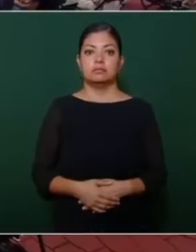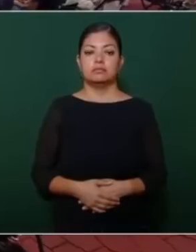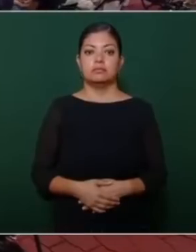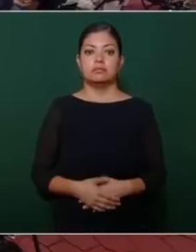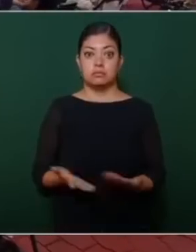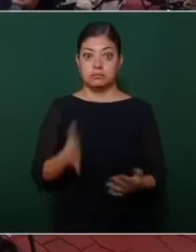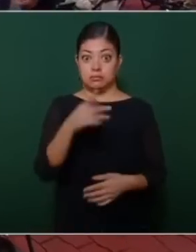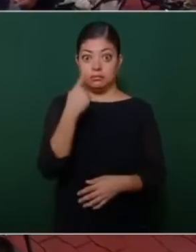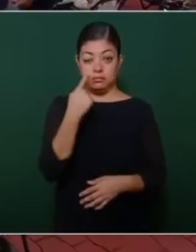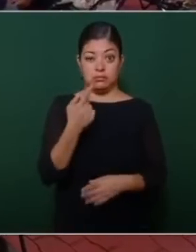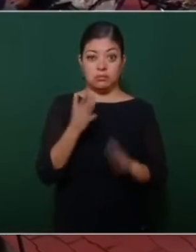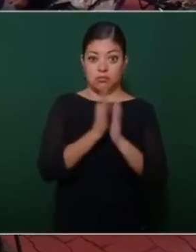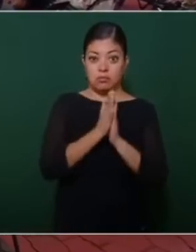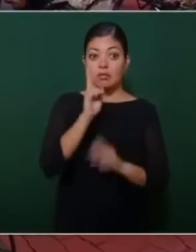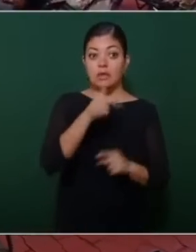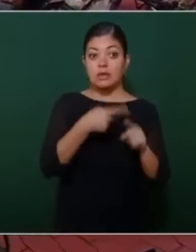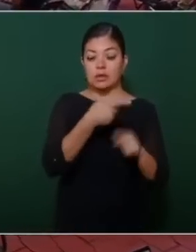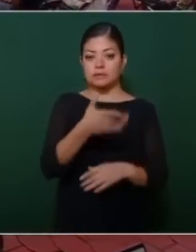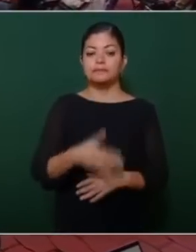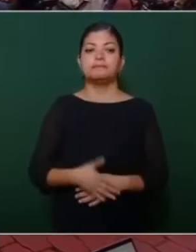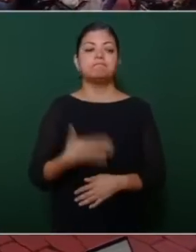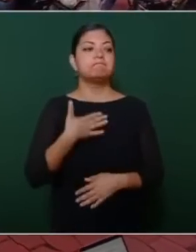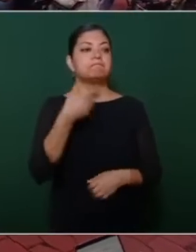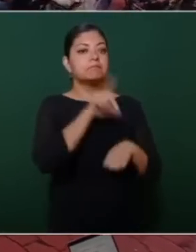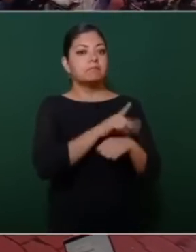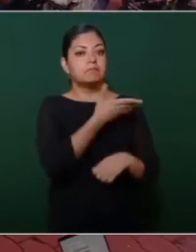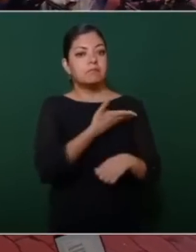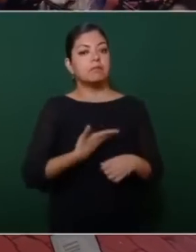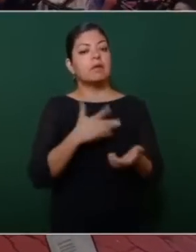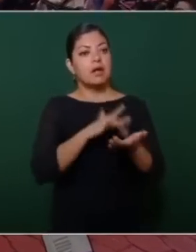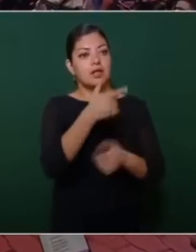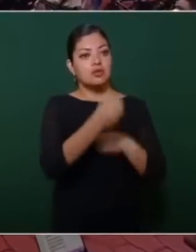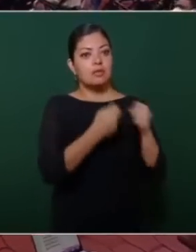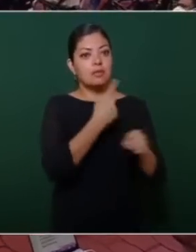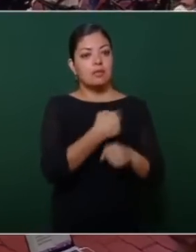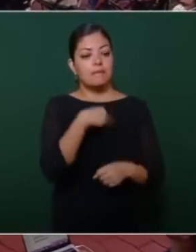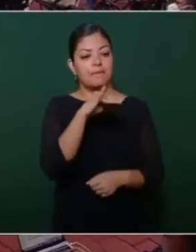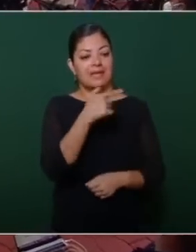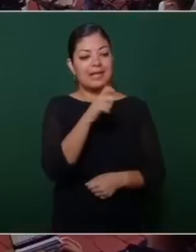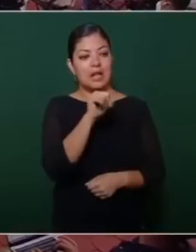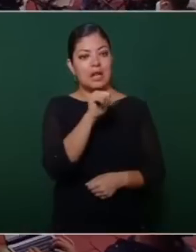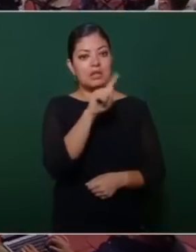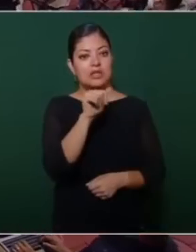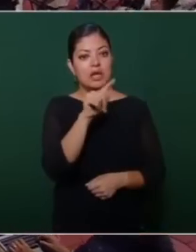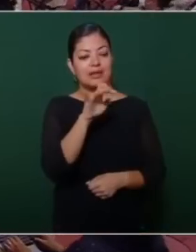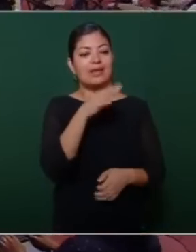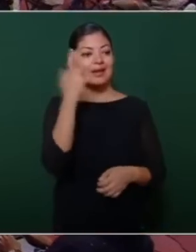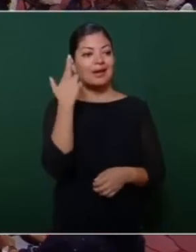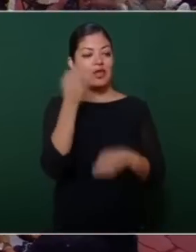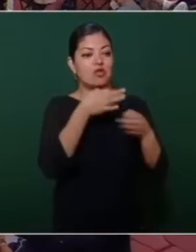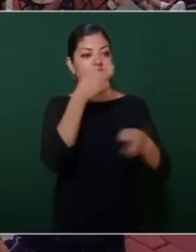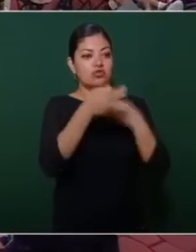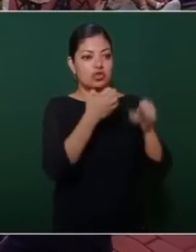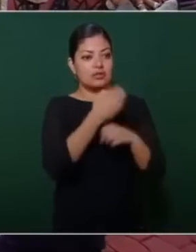Se fijan, de favor. Buenos días, presidente. Muchas gracias por la oportunidad. Miguel Arzate, del Sistema Público de Radiodifusión del Estado